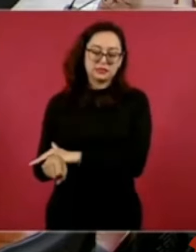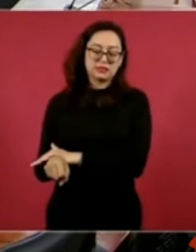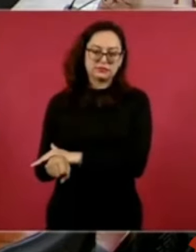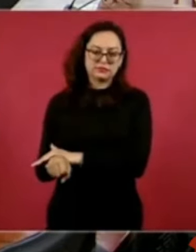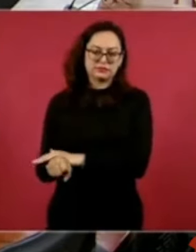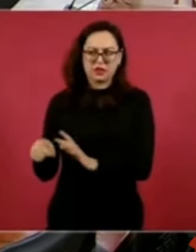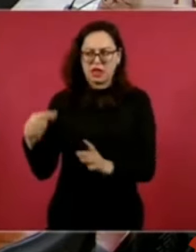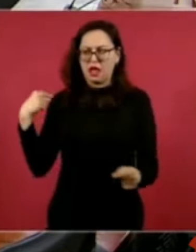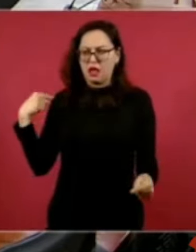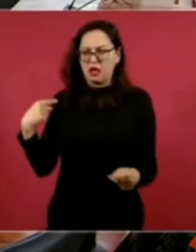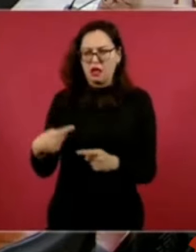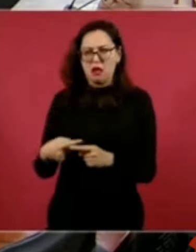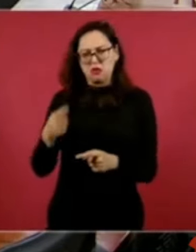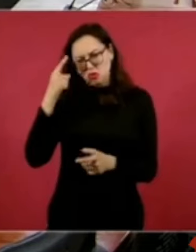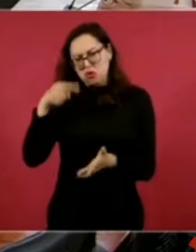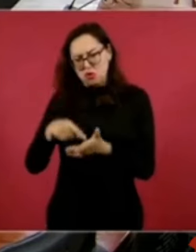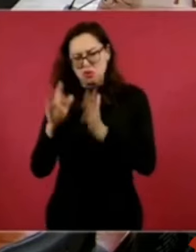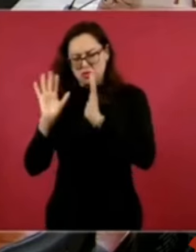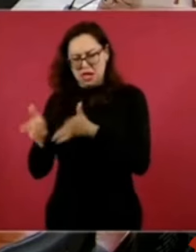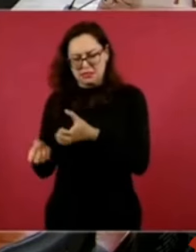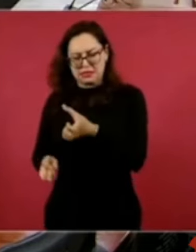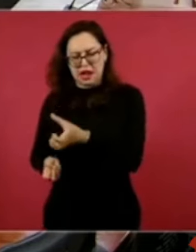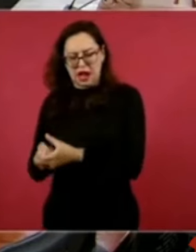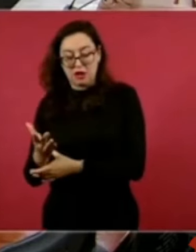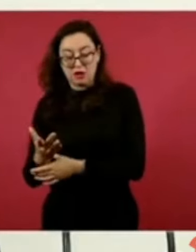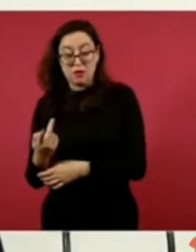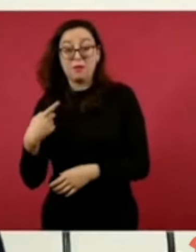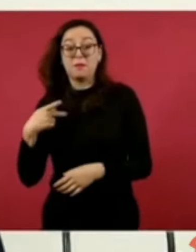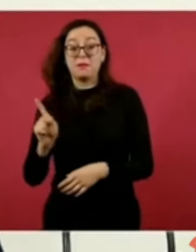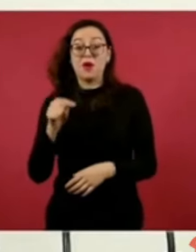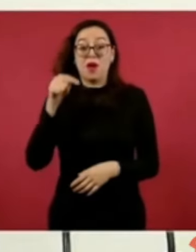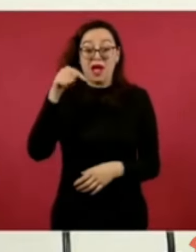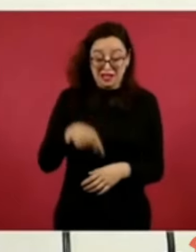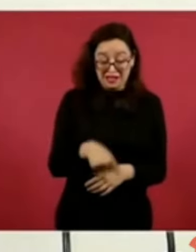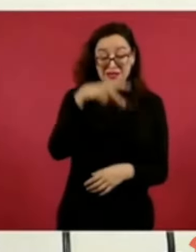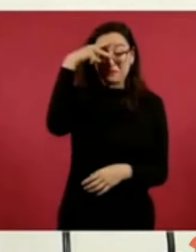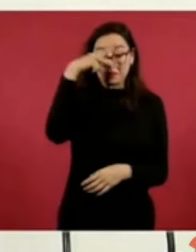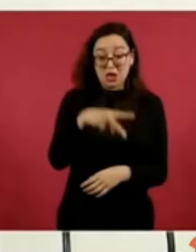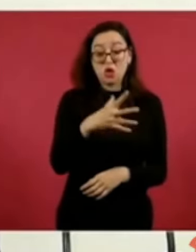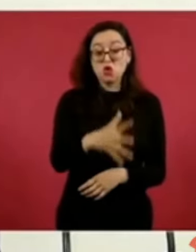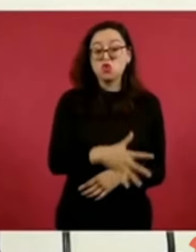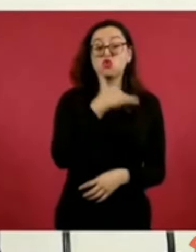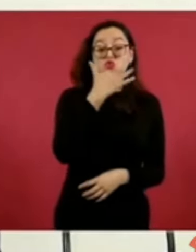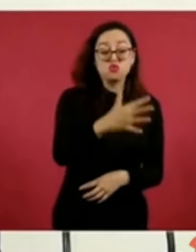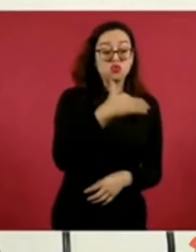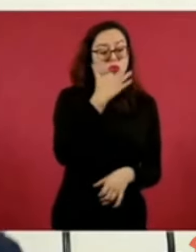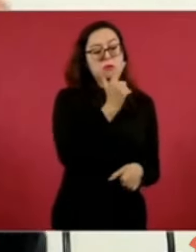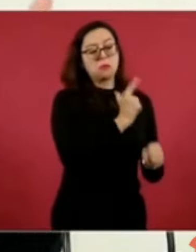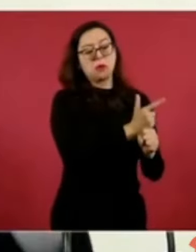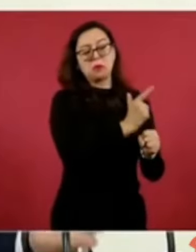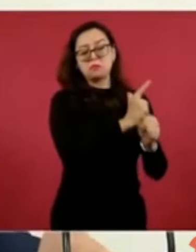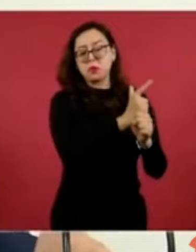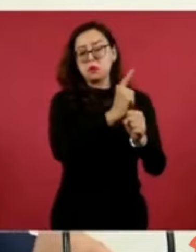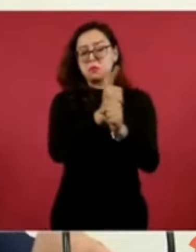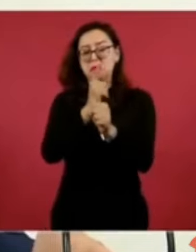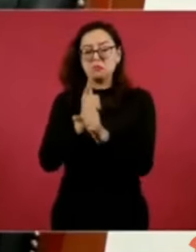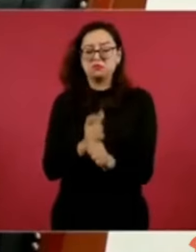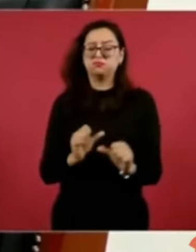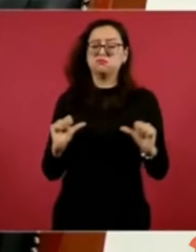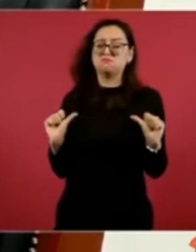Pero aquí no era así. Era corrupción